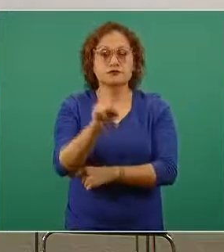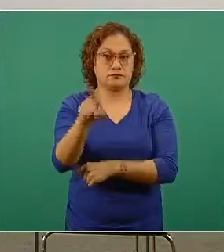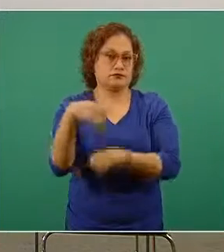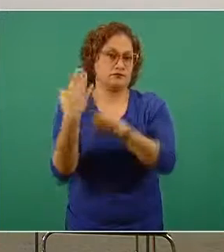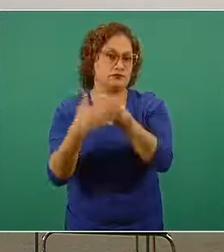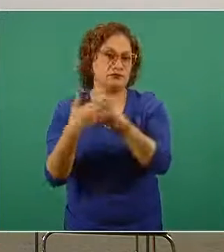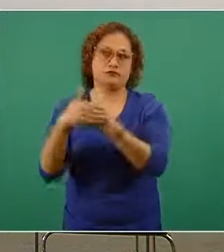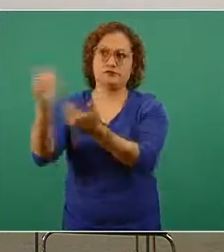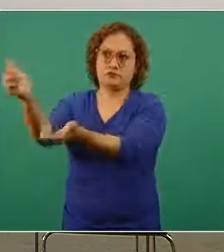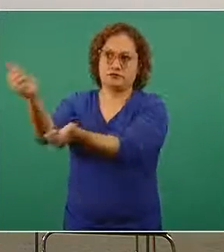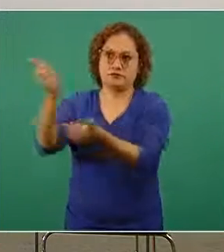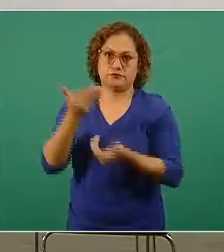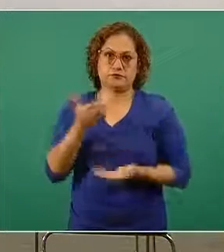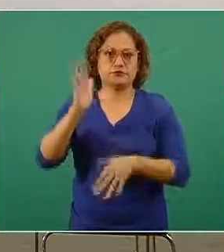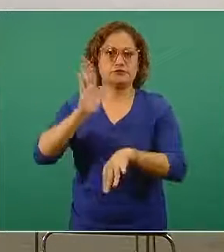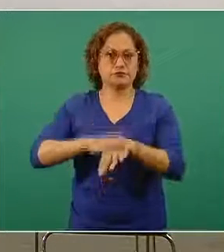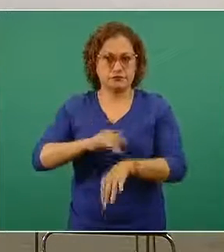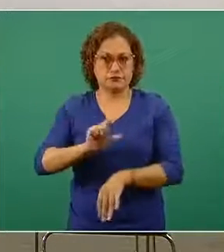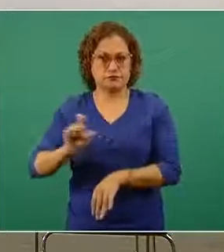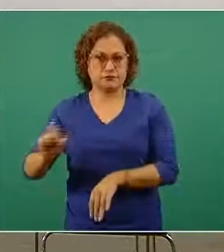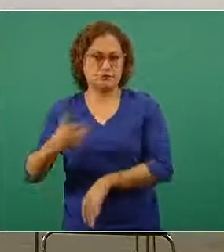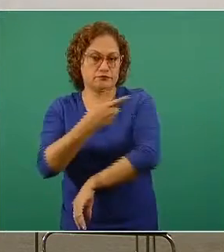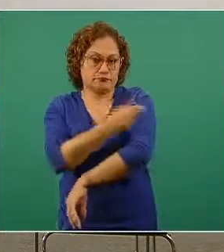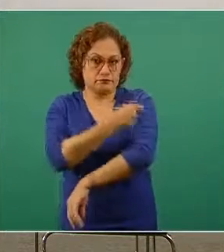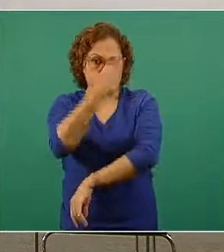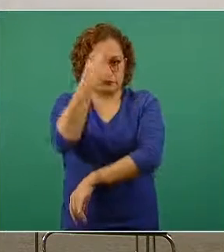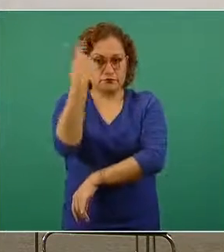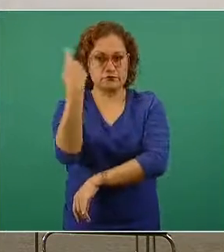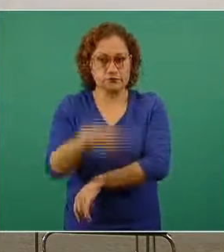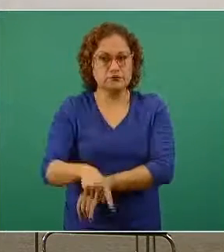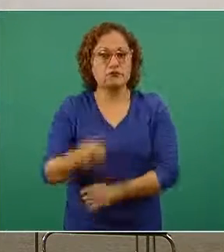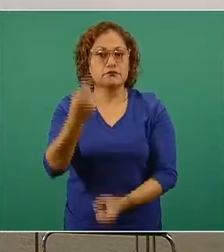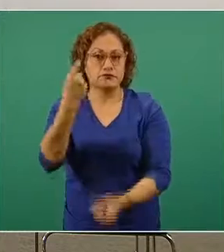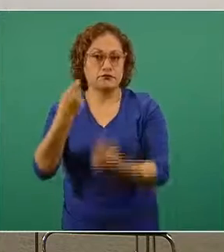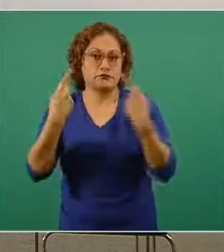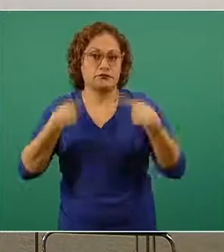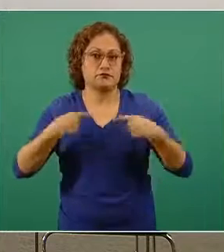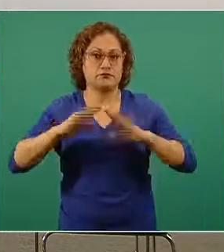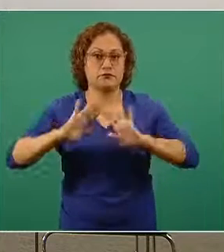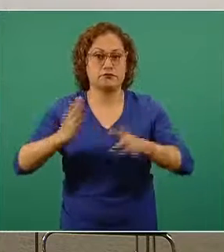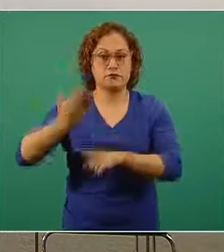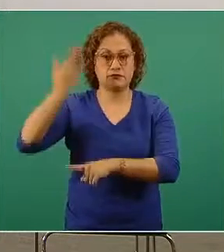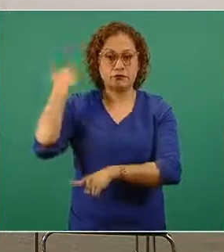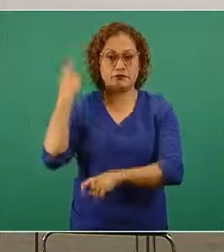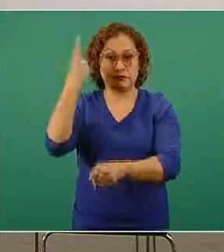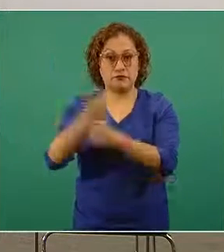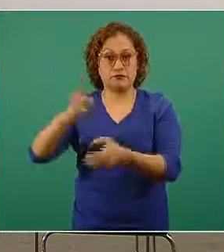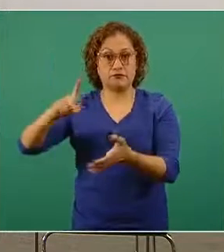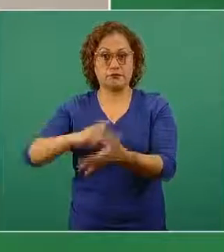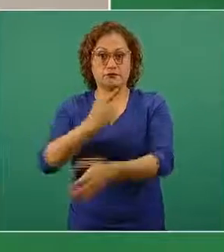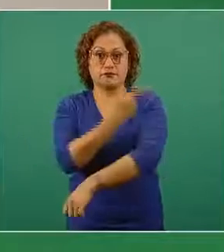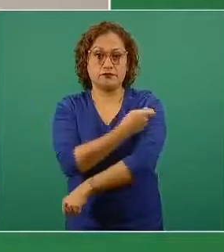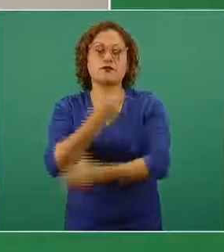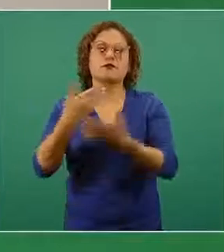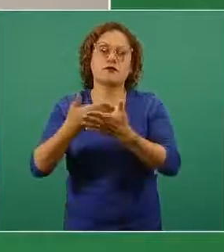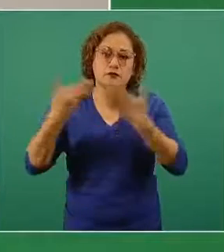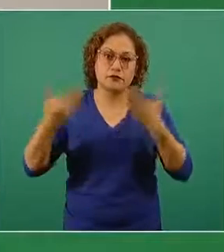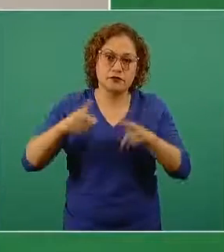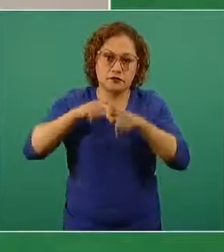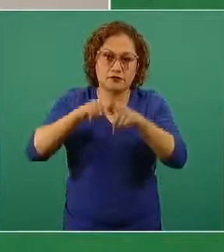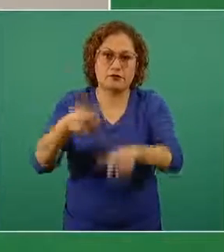requiere continuar avanzando con las segundas dosis de aquellos que han recibido ya la primera. Si vemos la siguiente